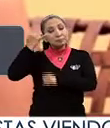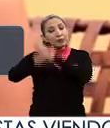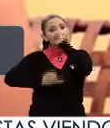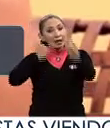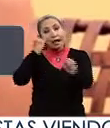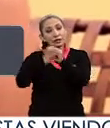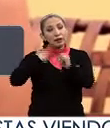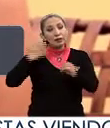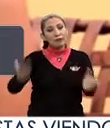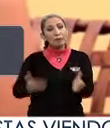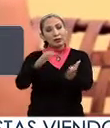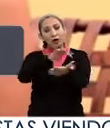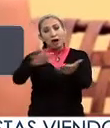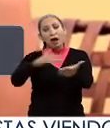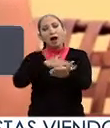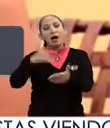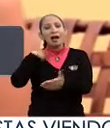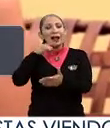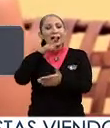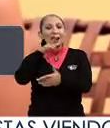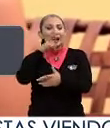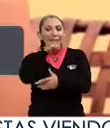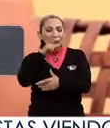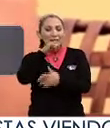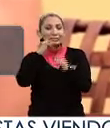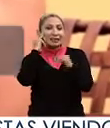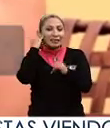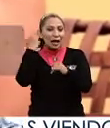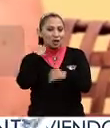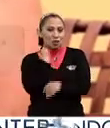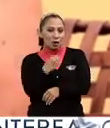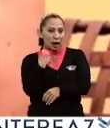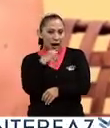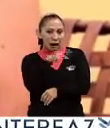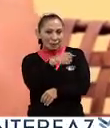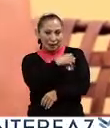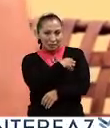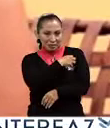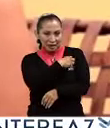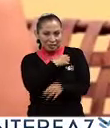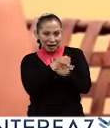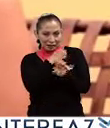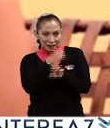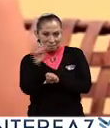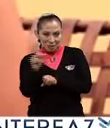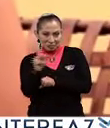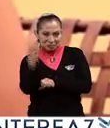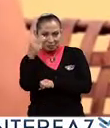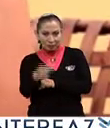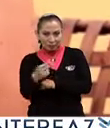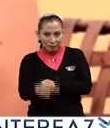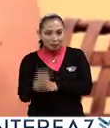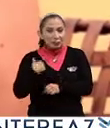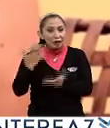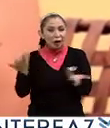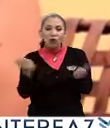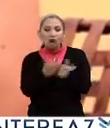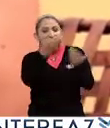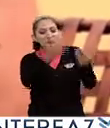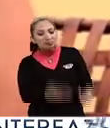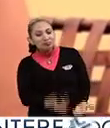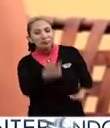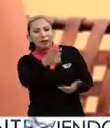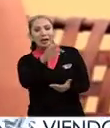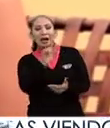Internacional de Fomento a la Lectura en Lenguas Indígenas en la ciudad de Oaxaca, capital del estado del mismo nombre, nada más y nada menos